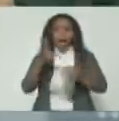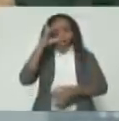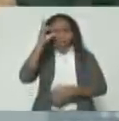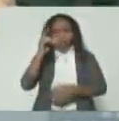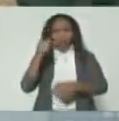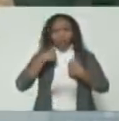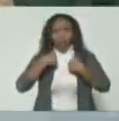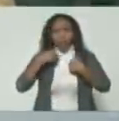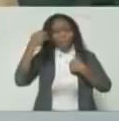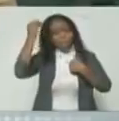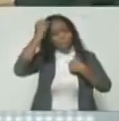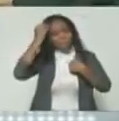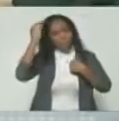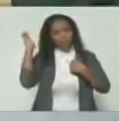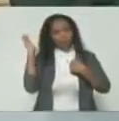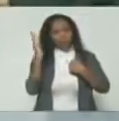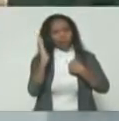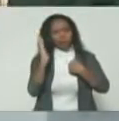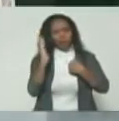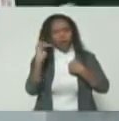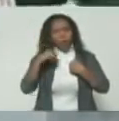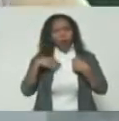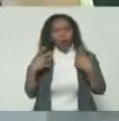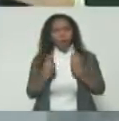ahorita, pero vengo pensando, compañera vicepresidenta,